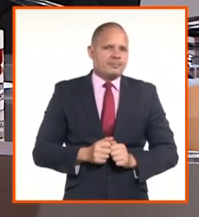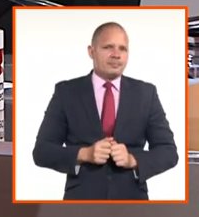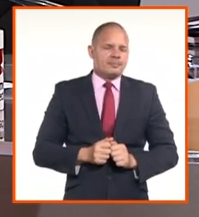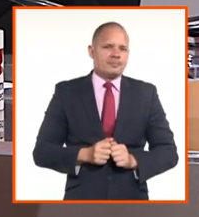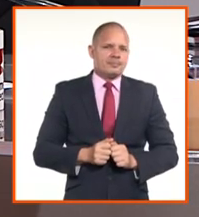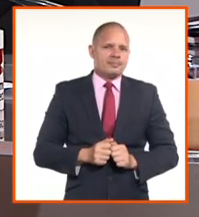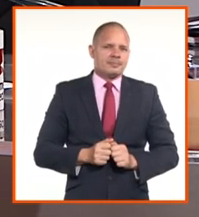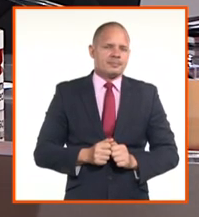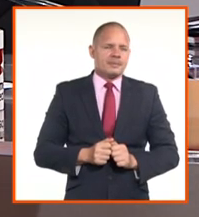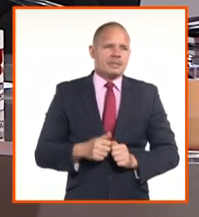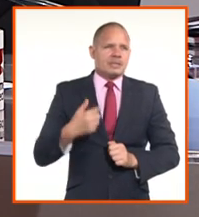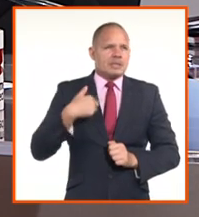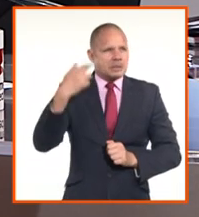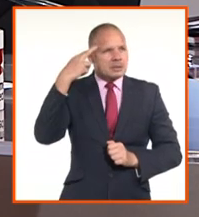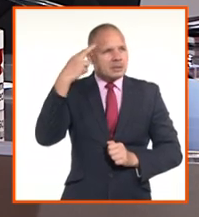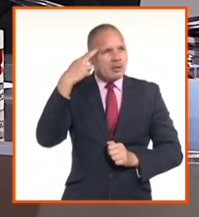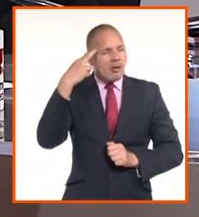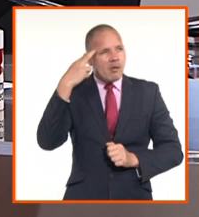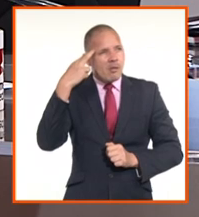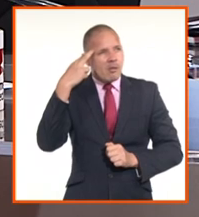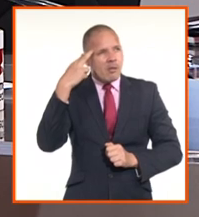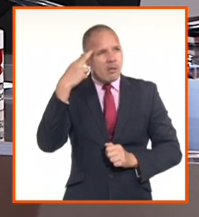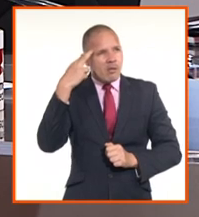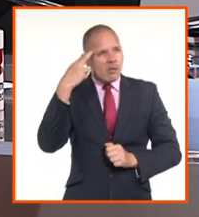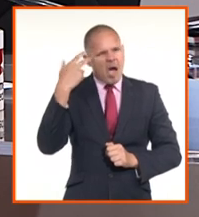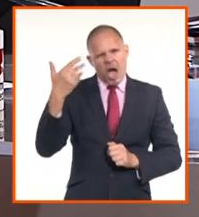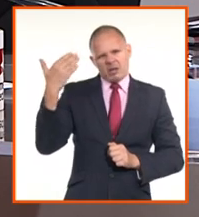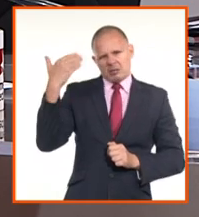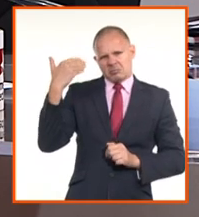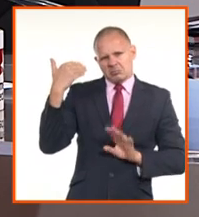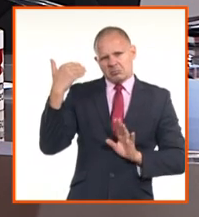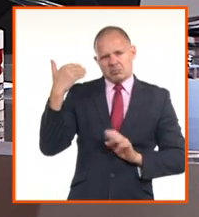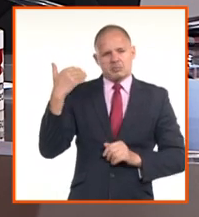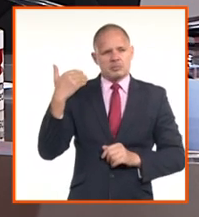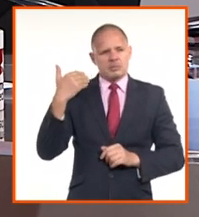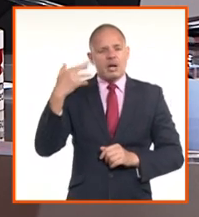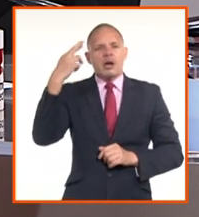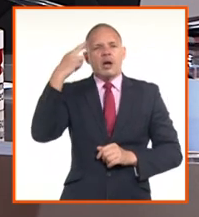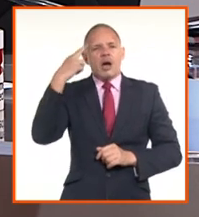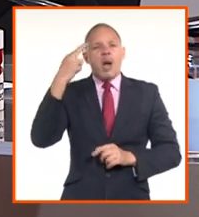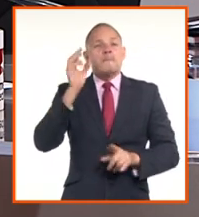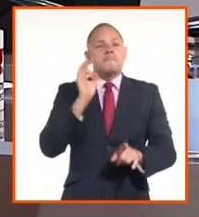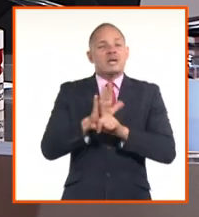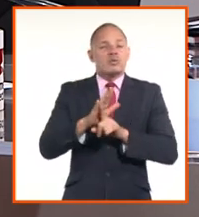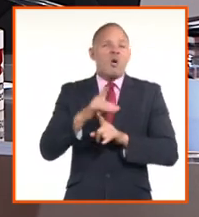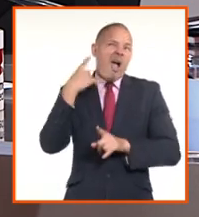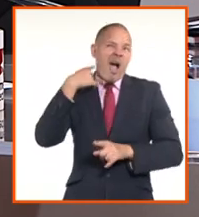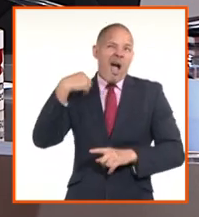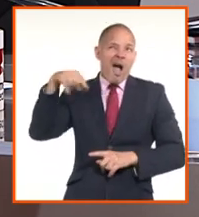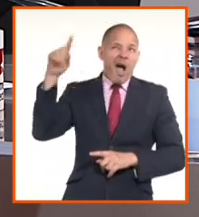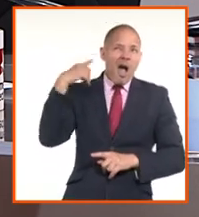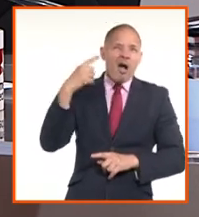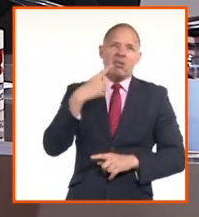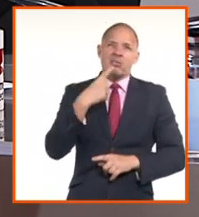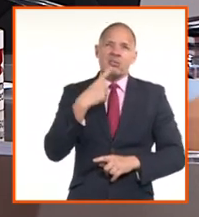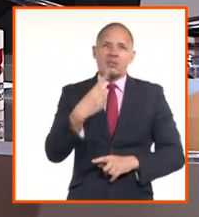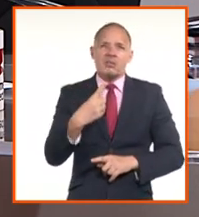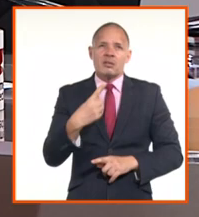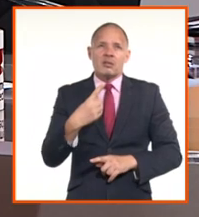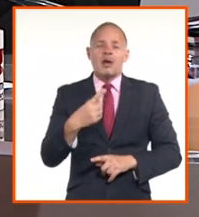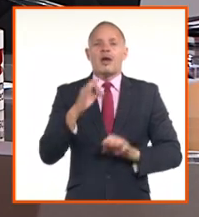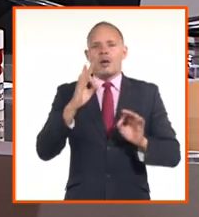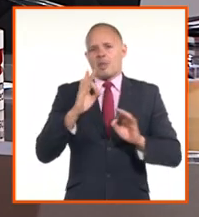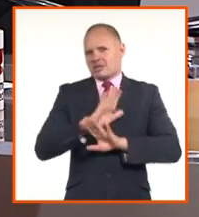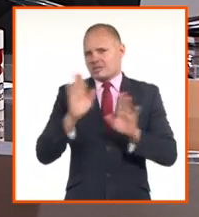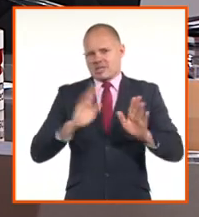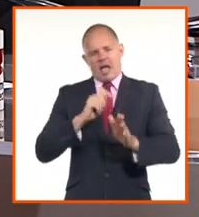Yo recuerdo cuando se habló del tema de la implantación del 24 por 1 ya oficialmente el año pasado, que después cuando las personas